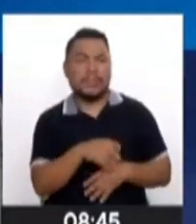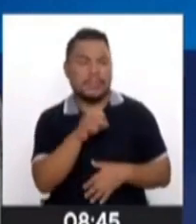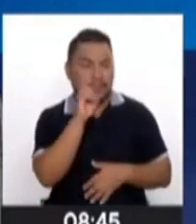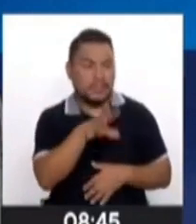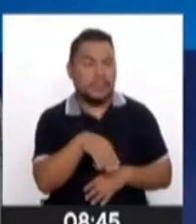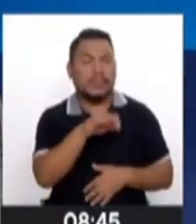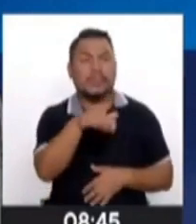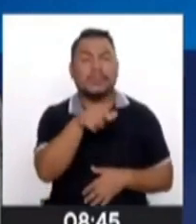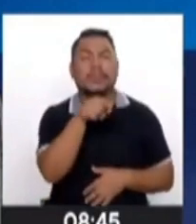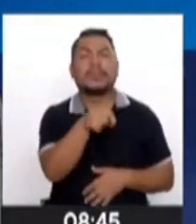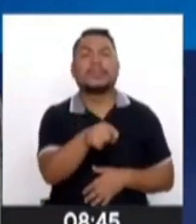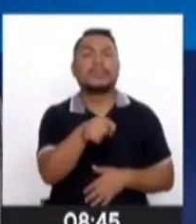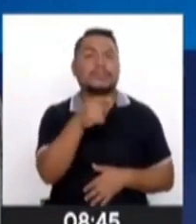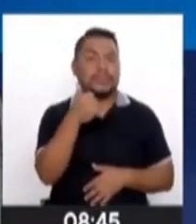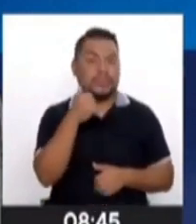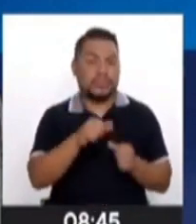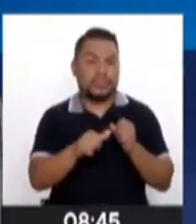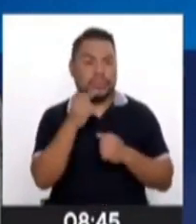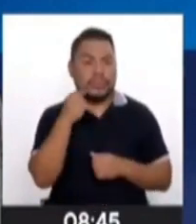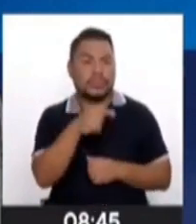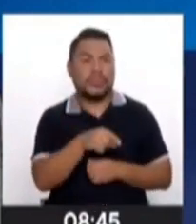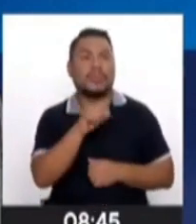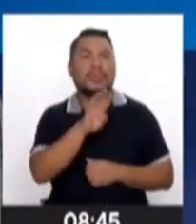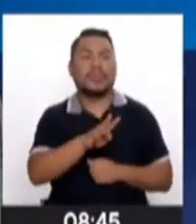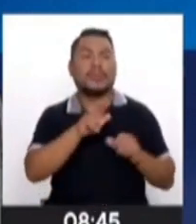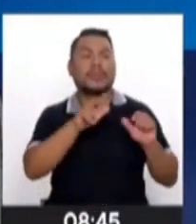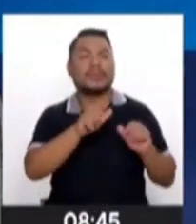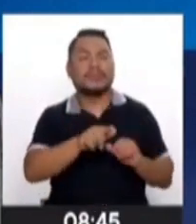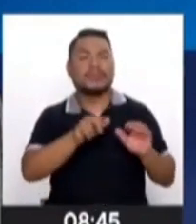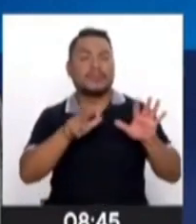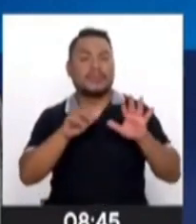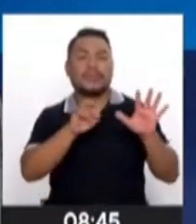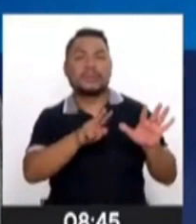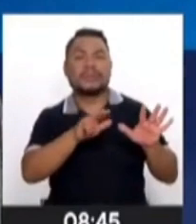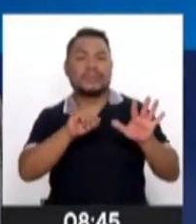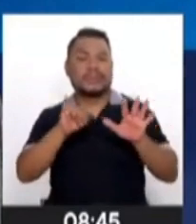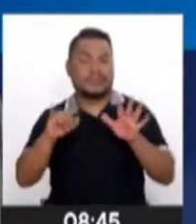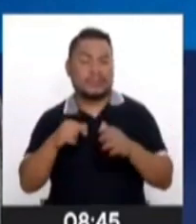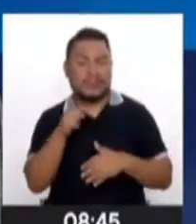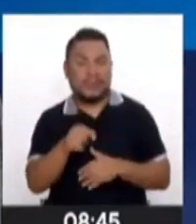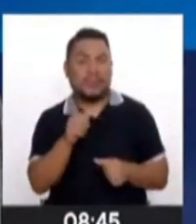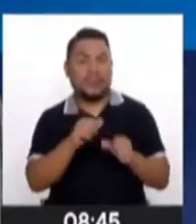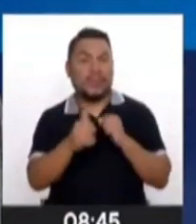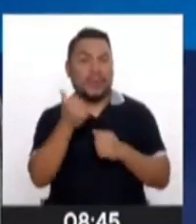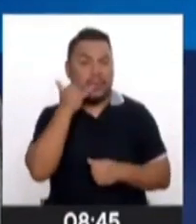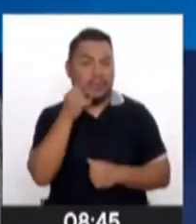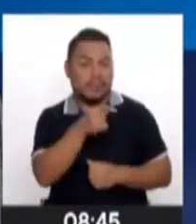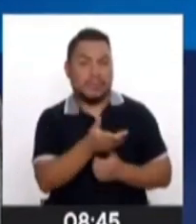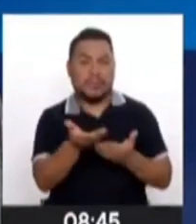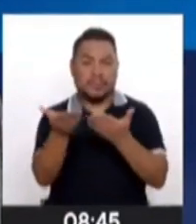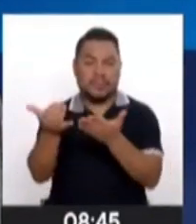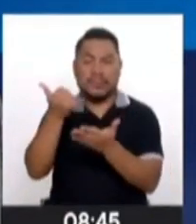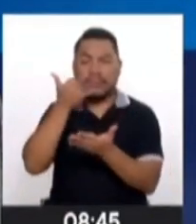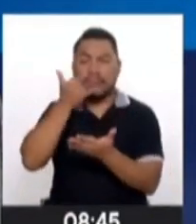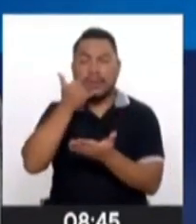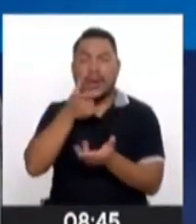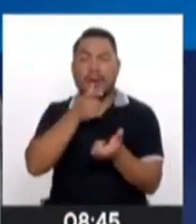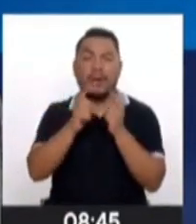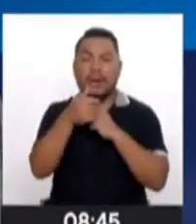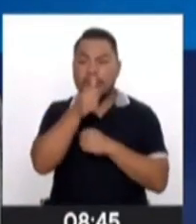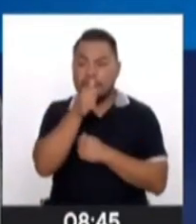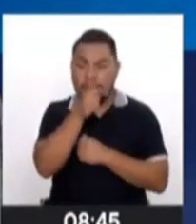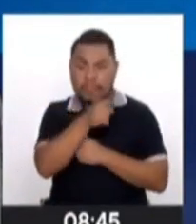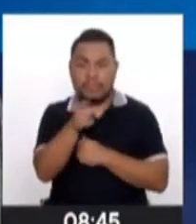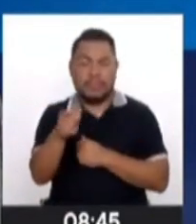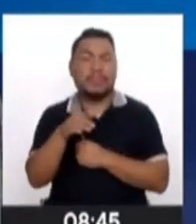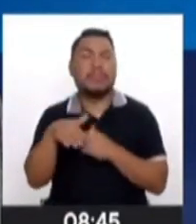mira, acá tienes un número, el 447-8666, ese número de teléfono puede ser la puerta a una nueva